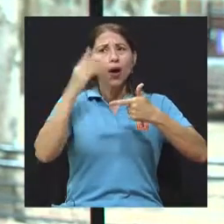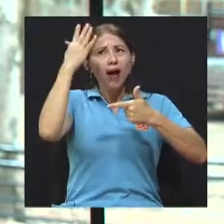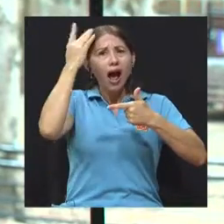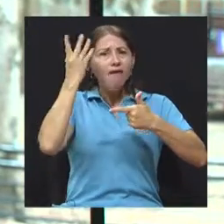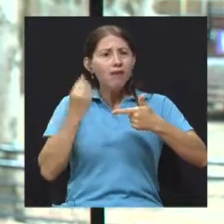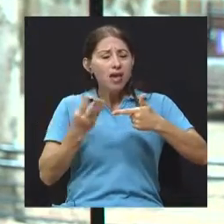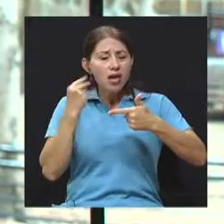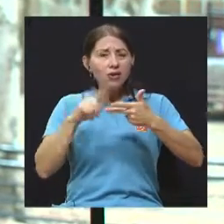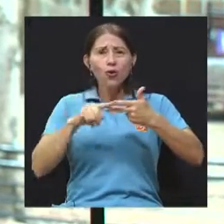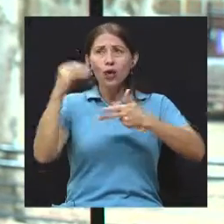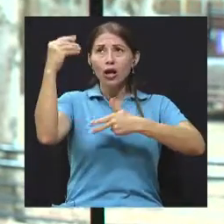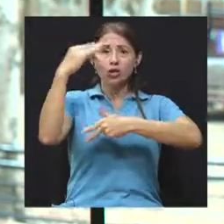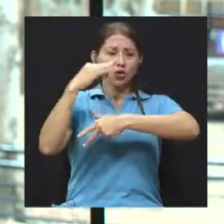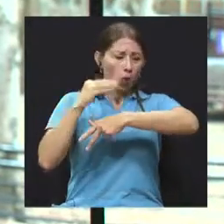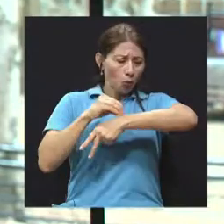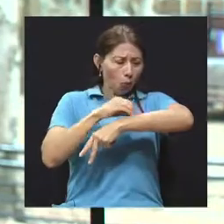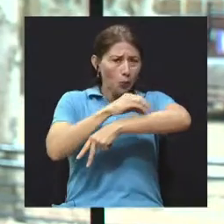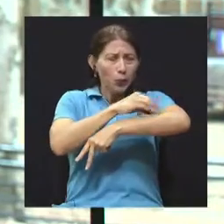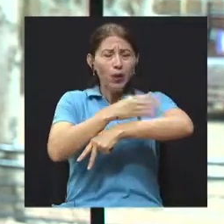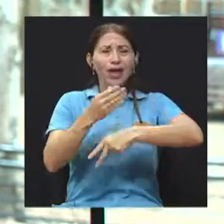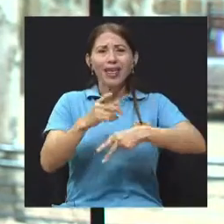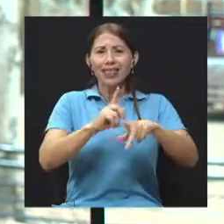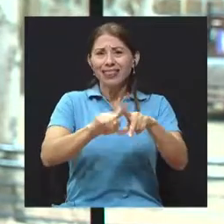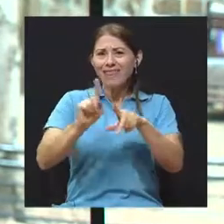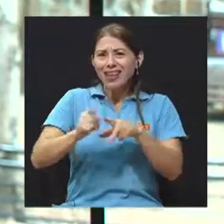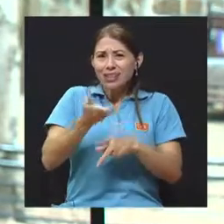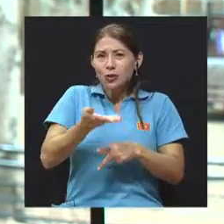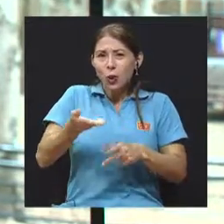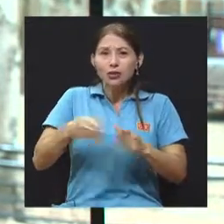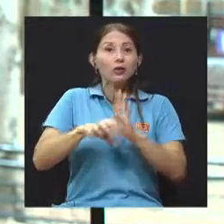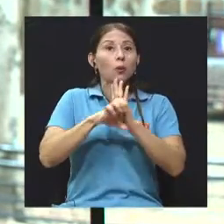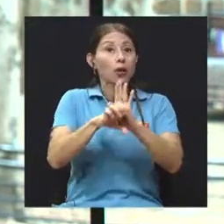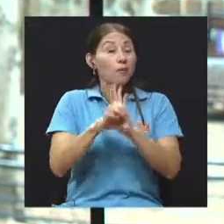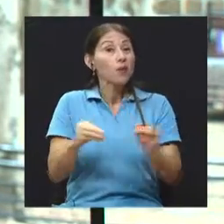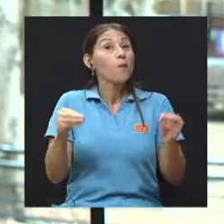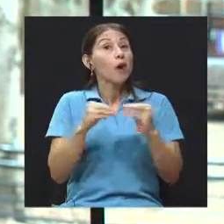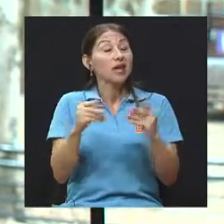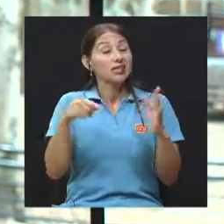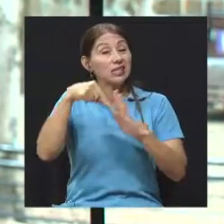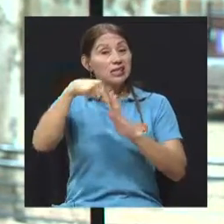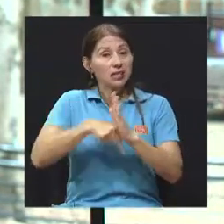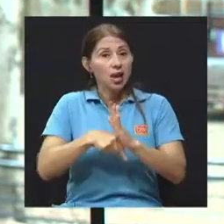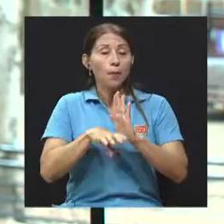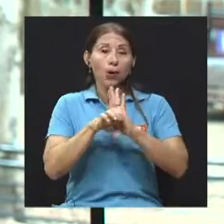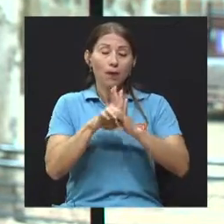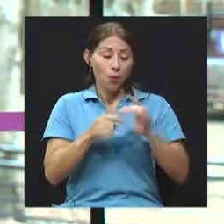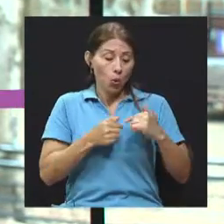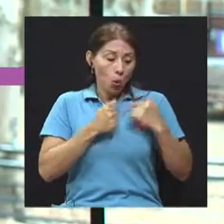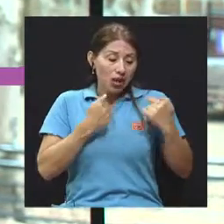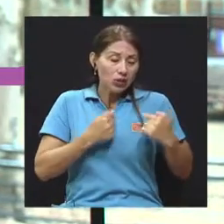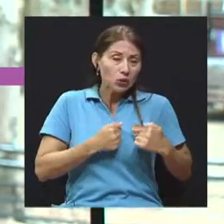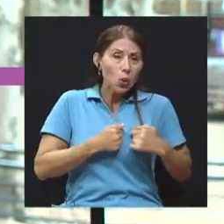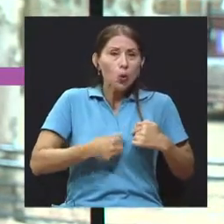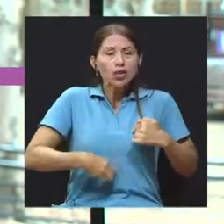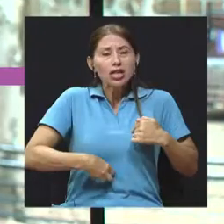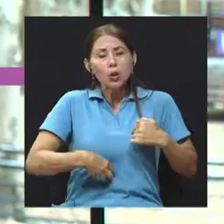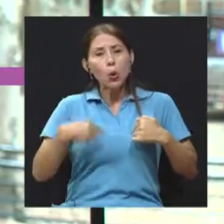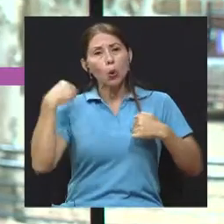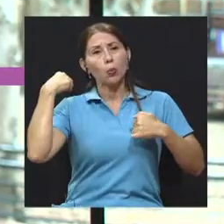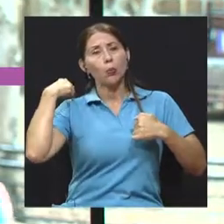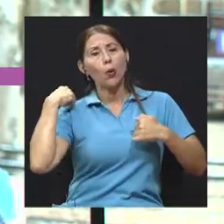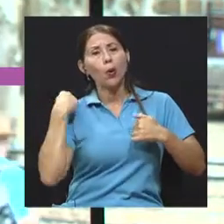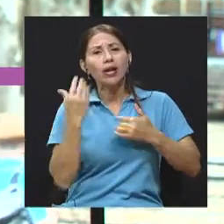o si ya encuentran algo más severo, algún estudio con inflamaciones, rumón, corazón, las cubiertas de estos órganos, el riñón,